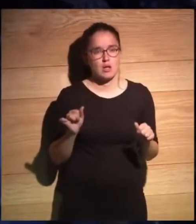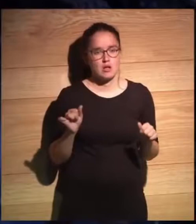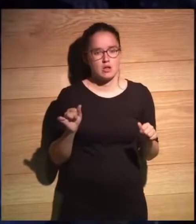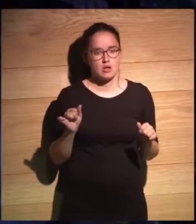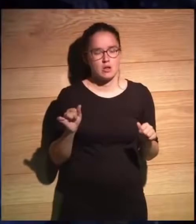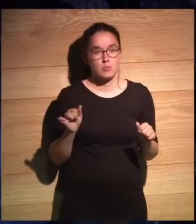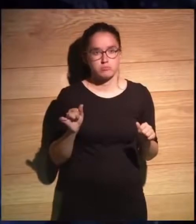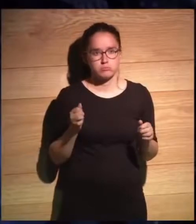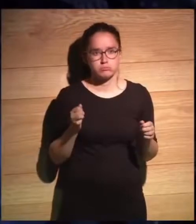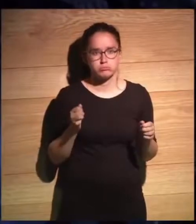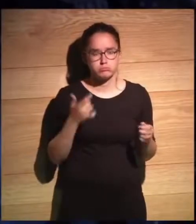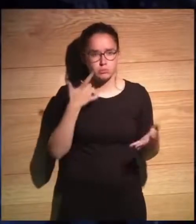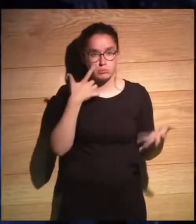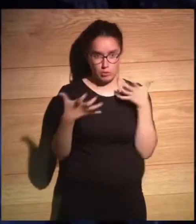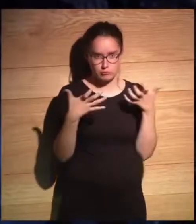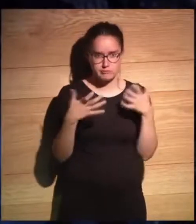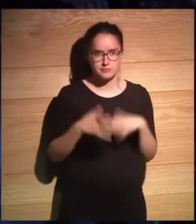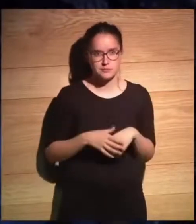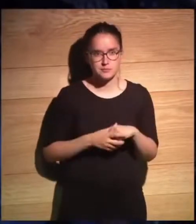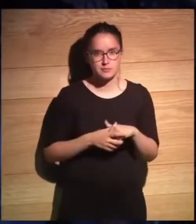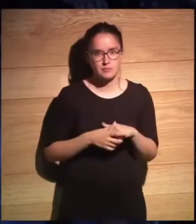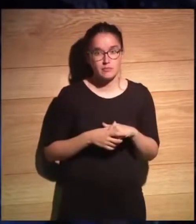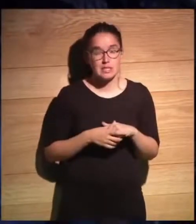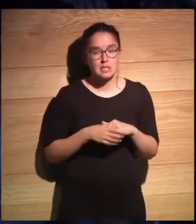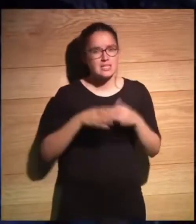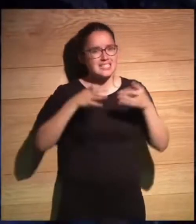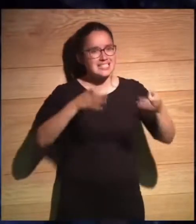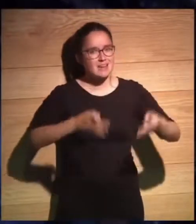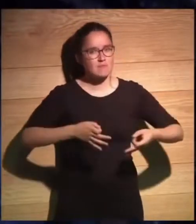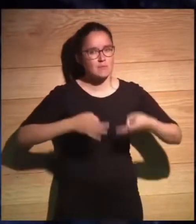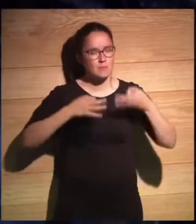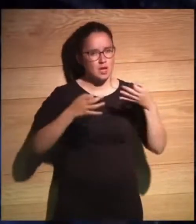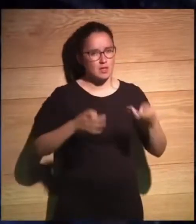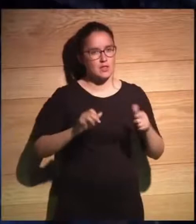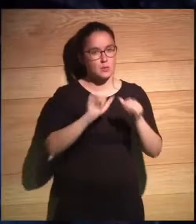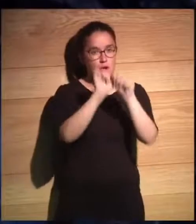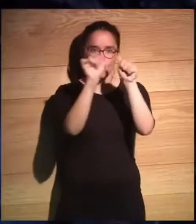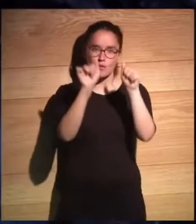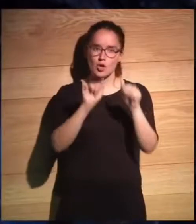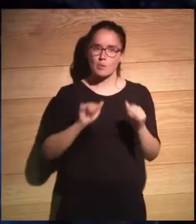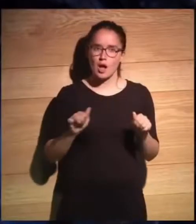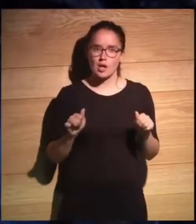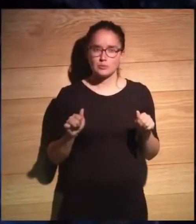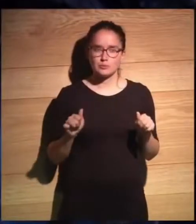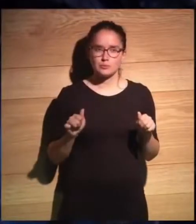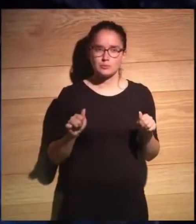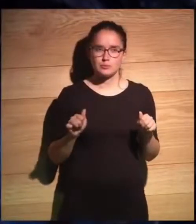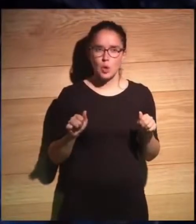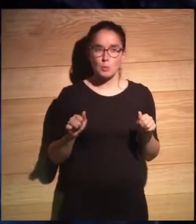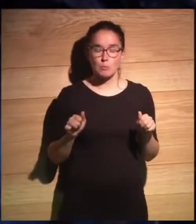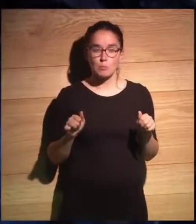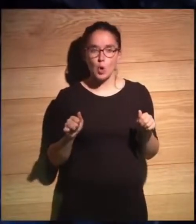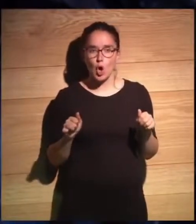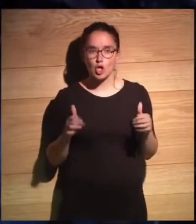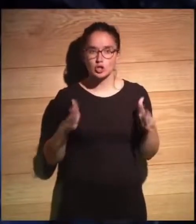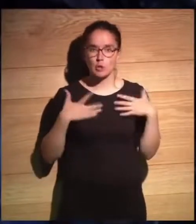Muy notable, ¿no? Y siempre de la forma menos esperada.